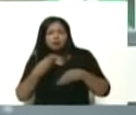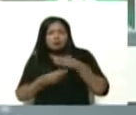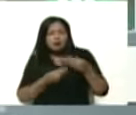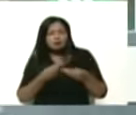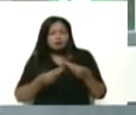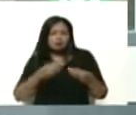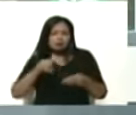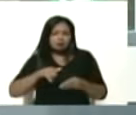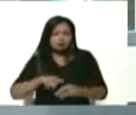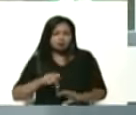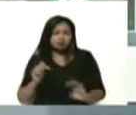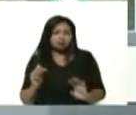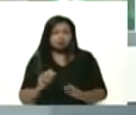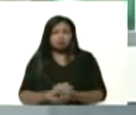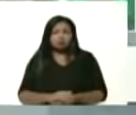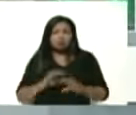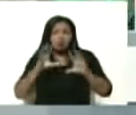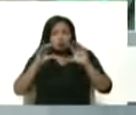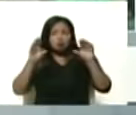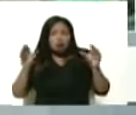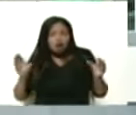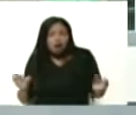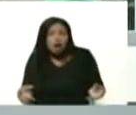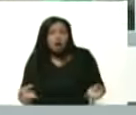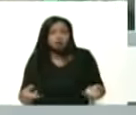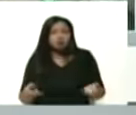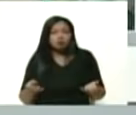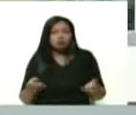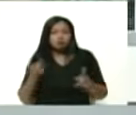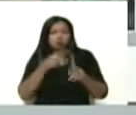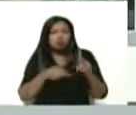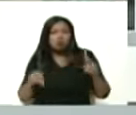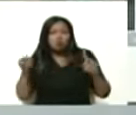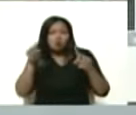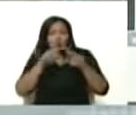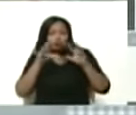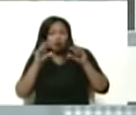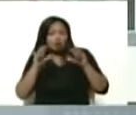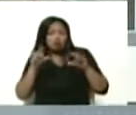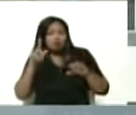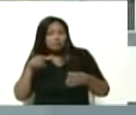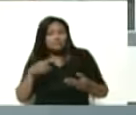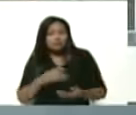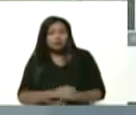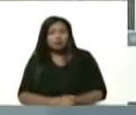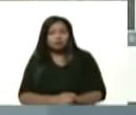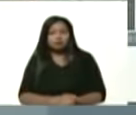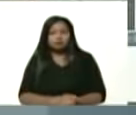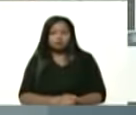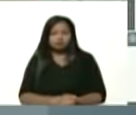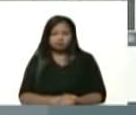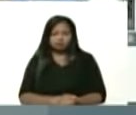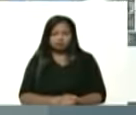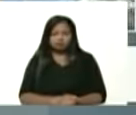los cauchos o llantas como le dicen por allá por los andes los llantas